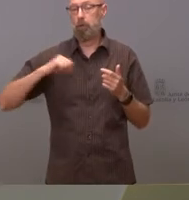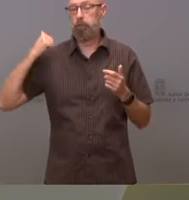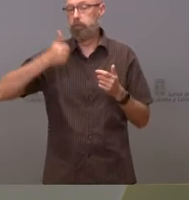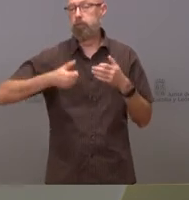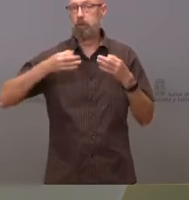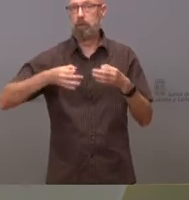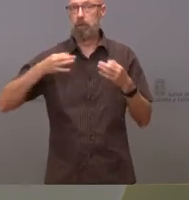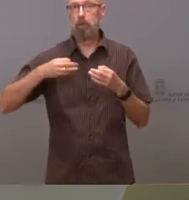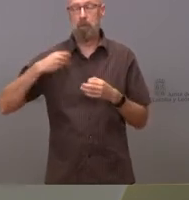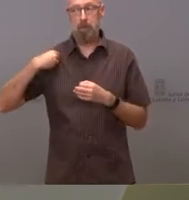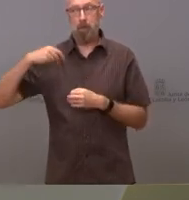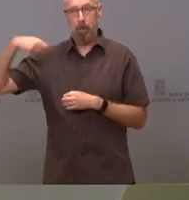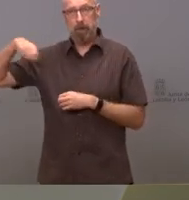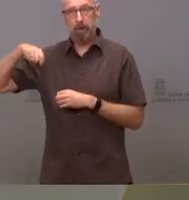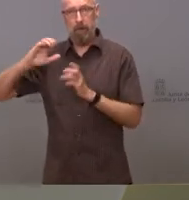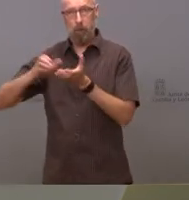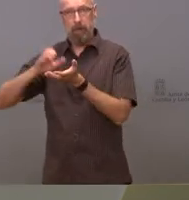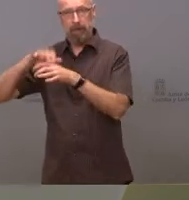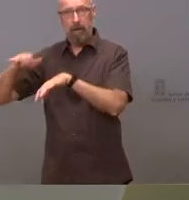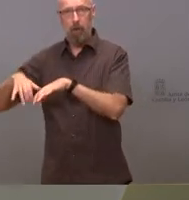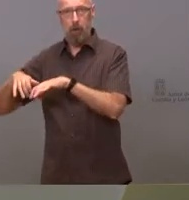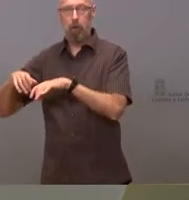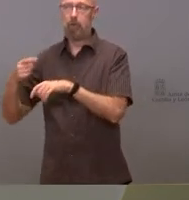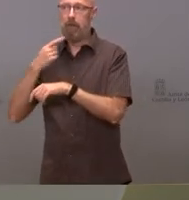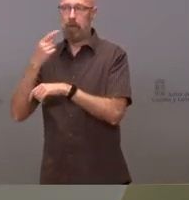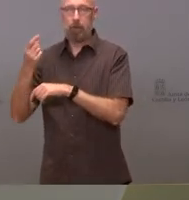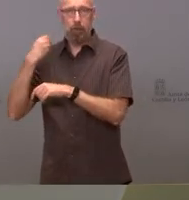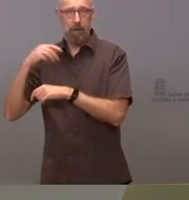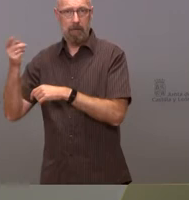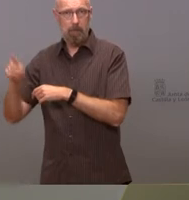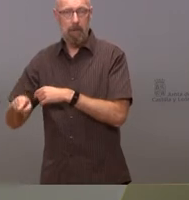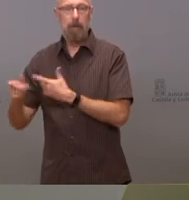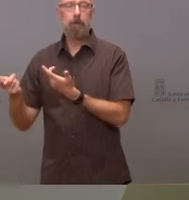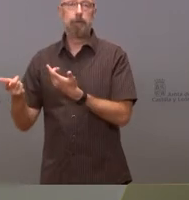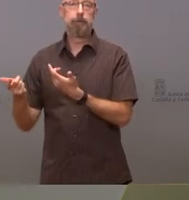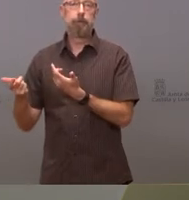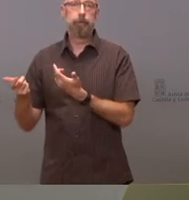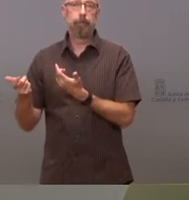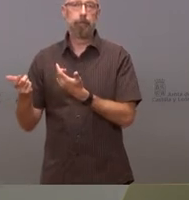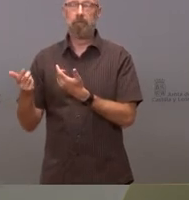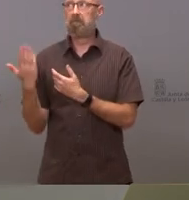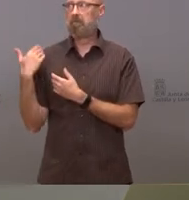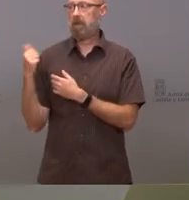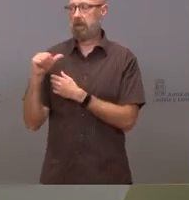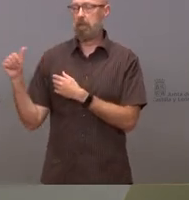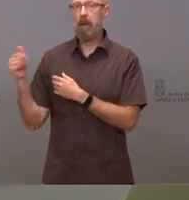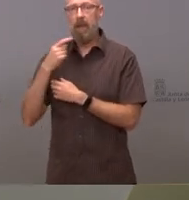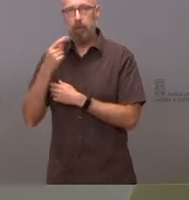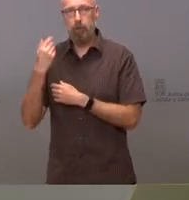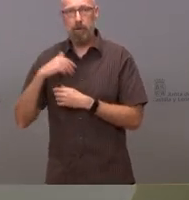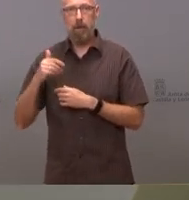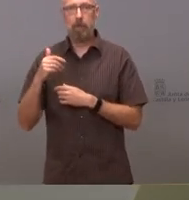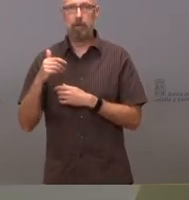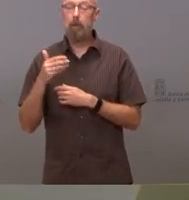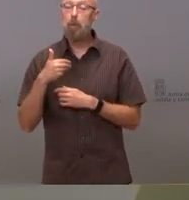de la Junta de Castilla y León en su comparecencia pública en el barraco en el puesto de mando avanzado esta semana ha dicho que los